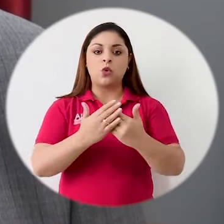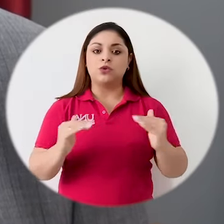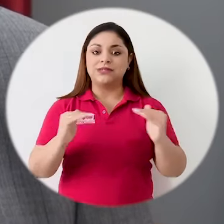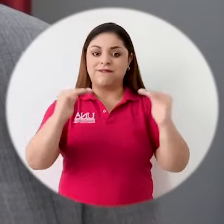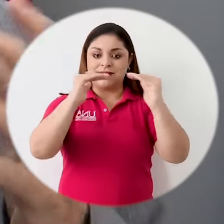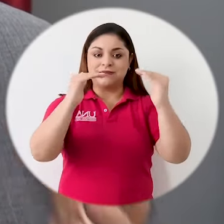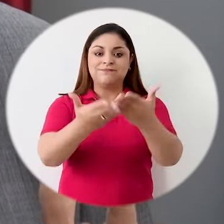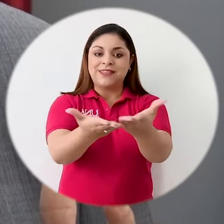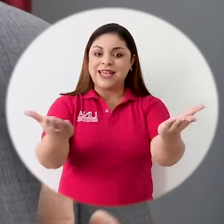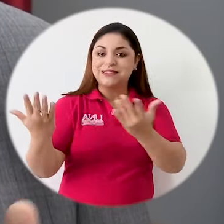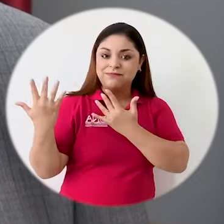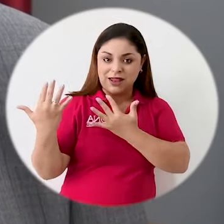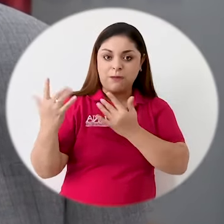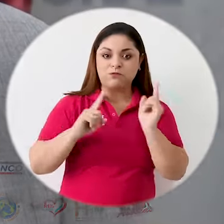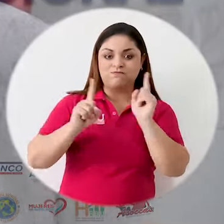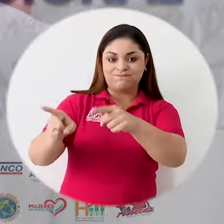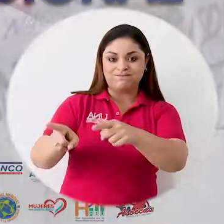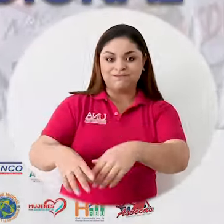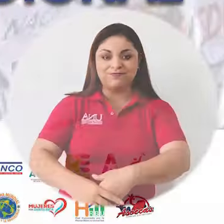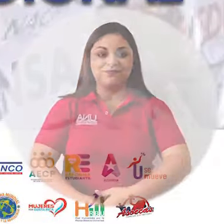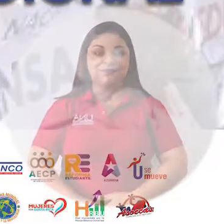niveles. Los esperamos.